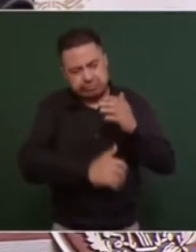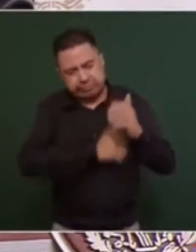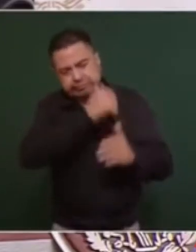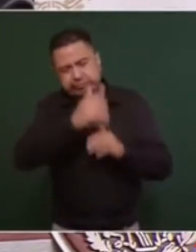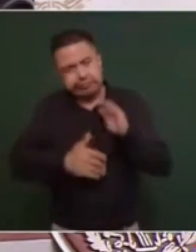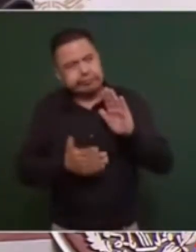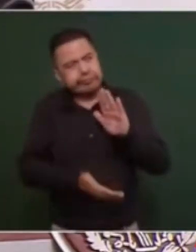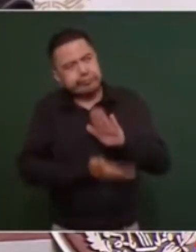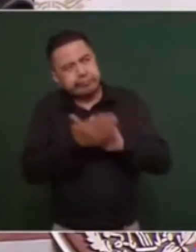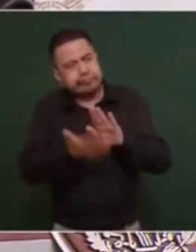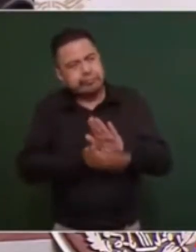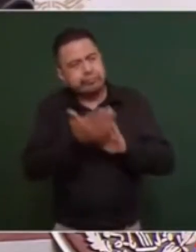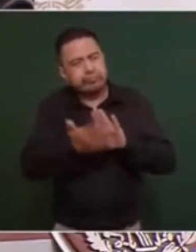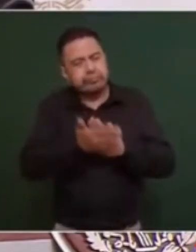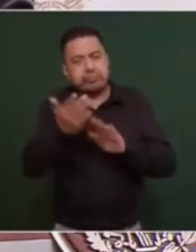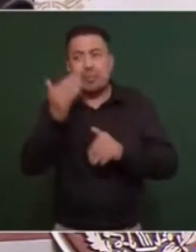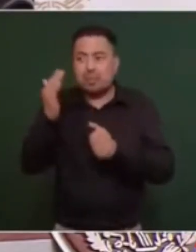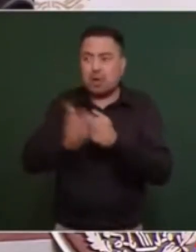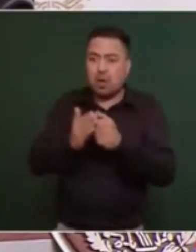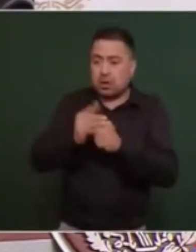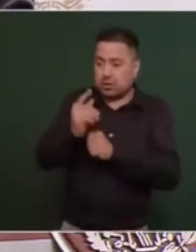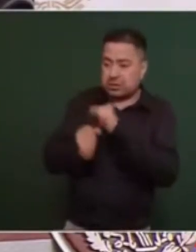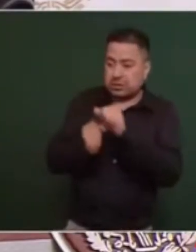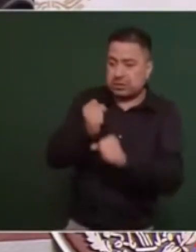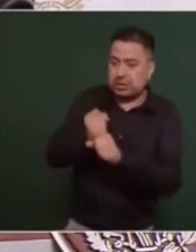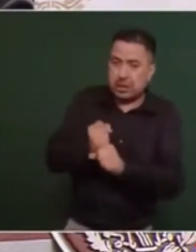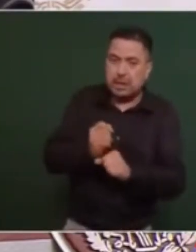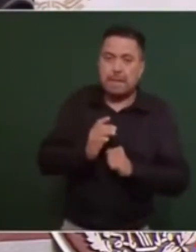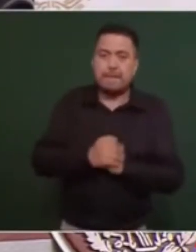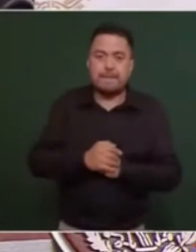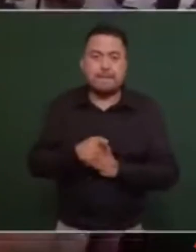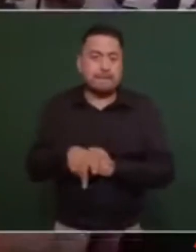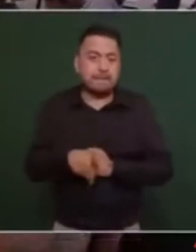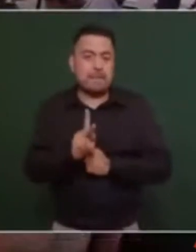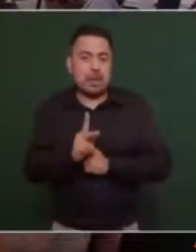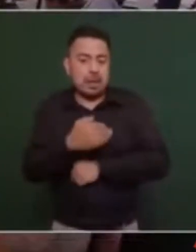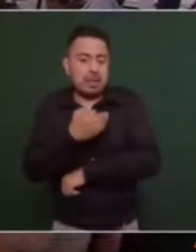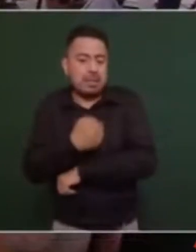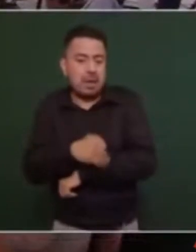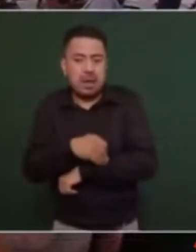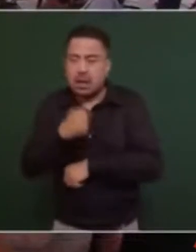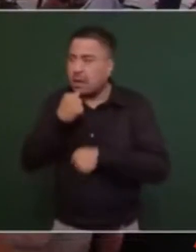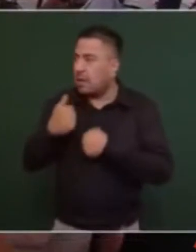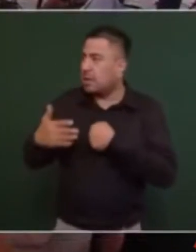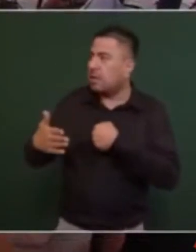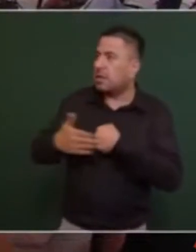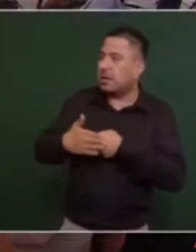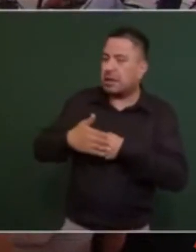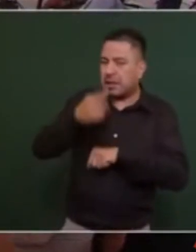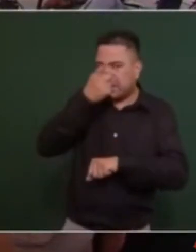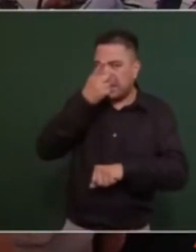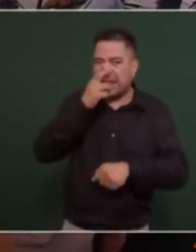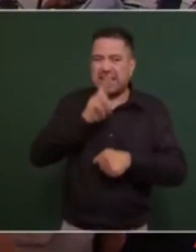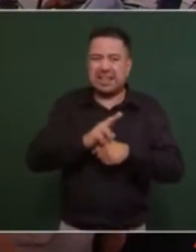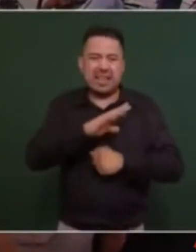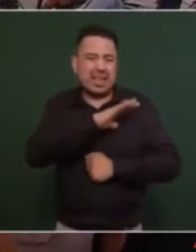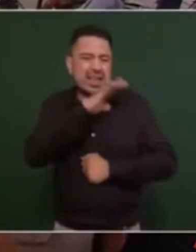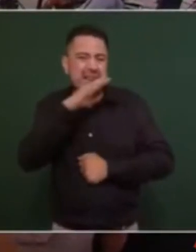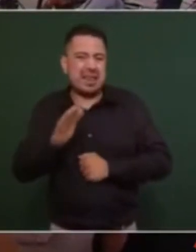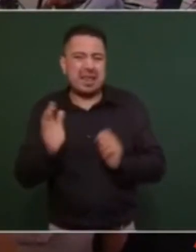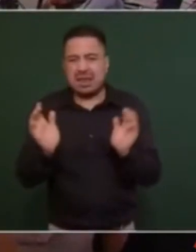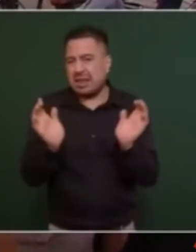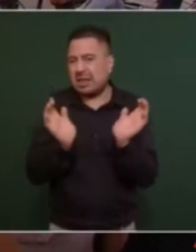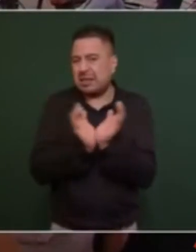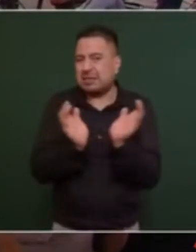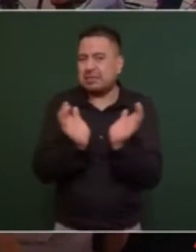tiempo entonces mientras tanto hemos sido informados por la dirección general del Issste que